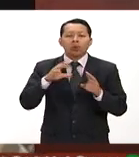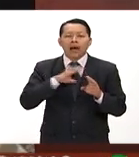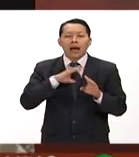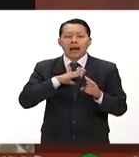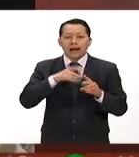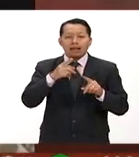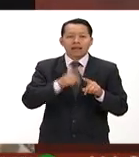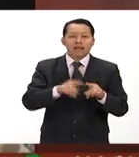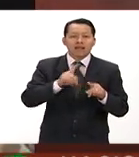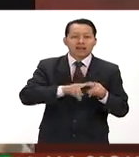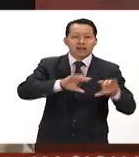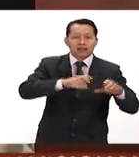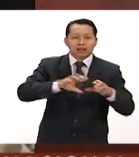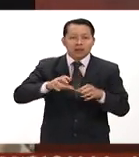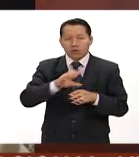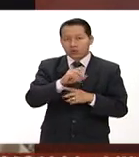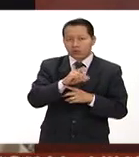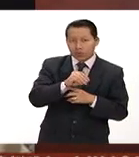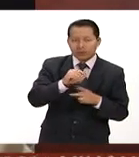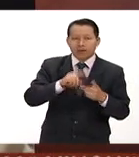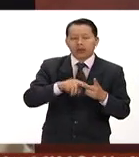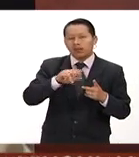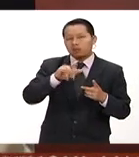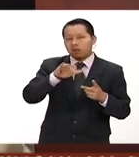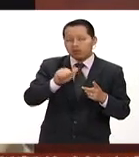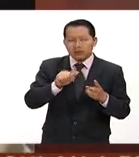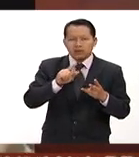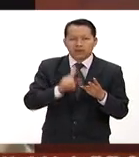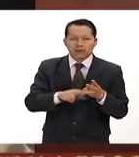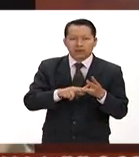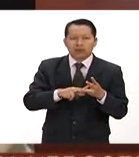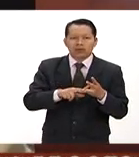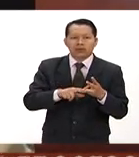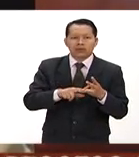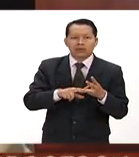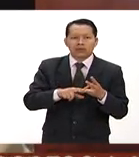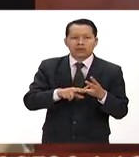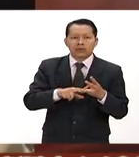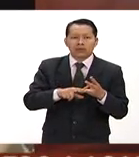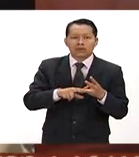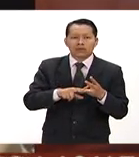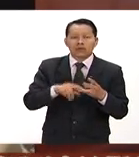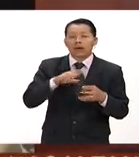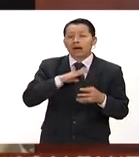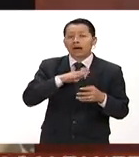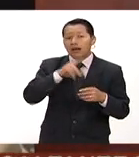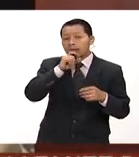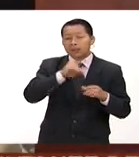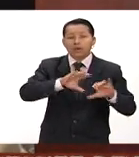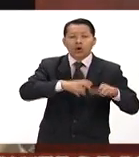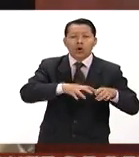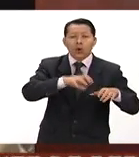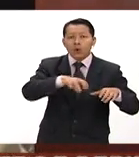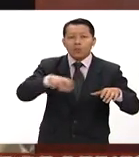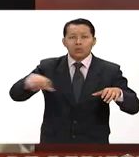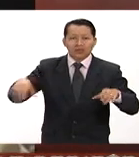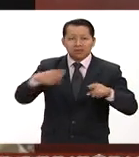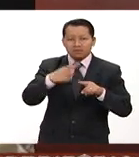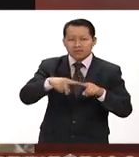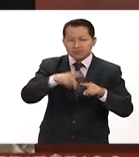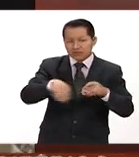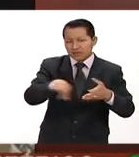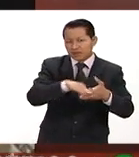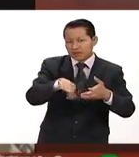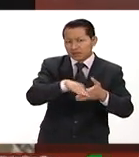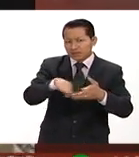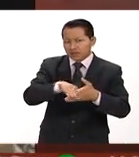comunidades de Huixiopa, Pacacoragua y sus comunidades aledañas